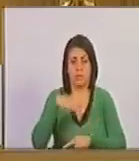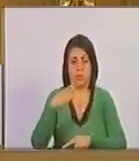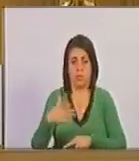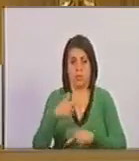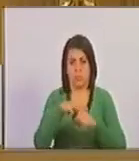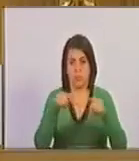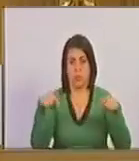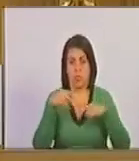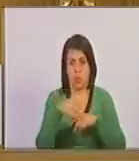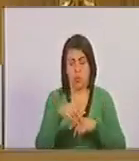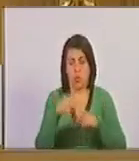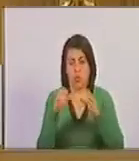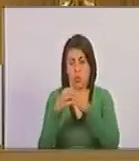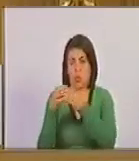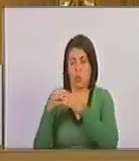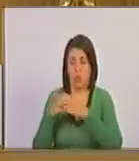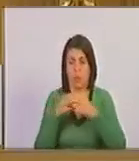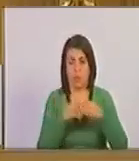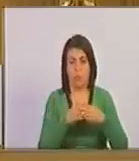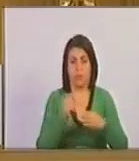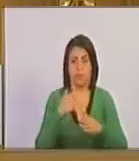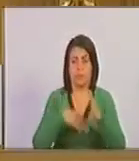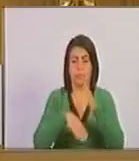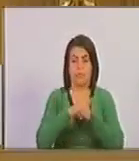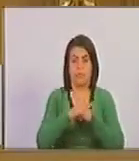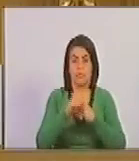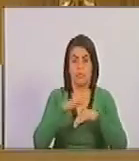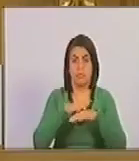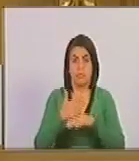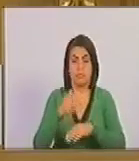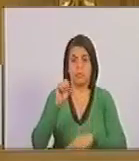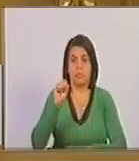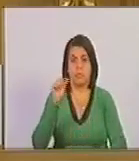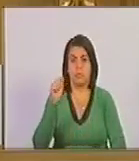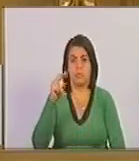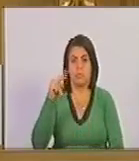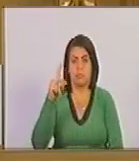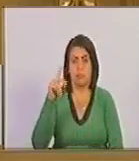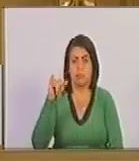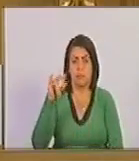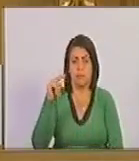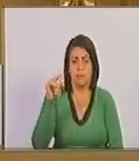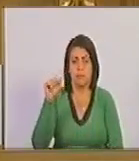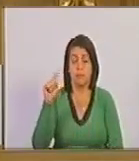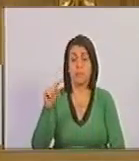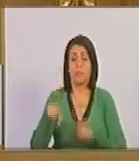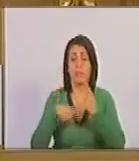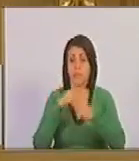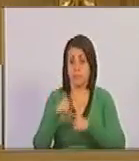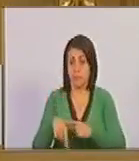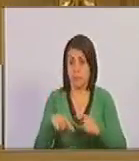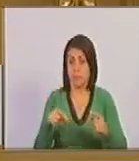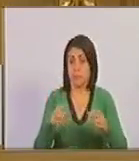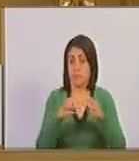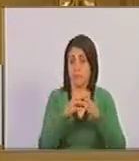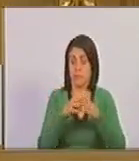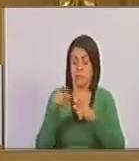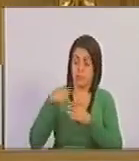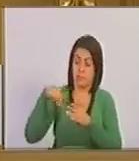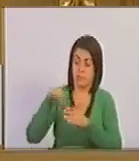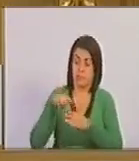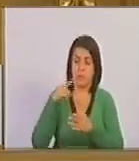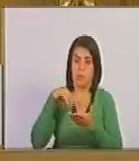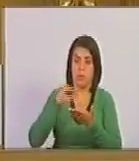sectores se fueron del Frente Sandinista y luego le costó al Frente Sandinista